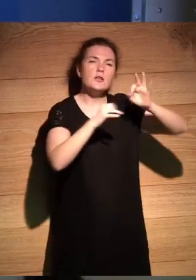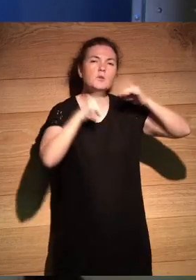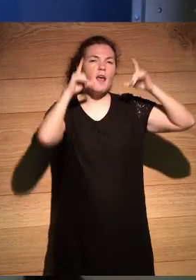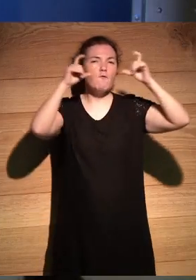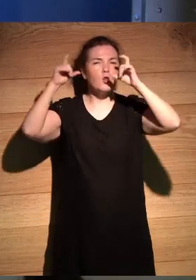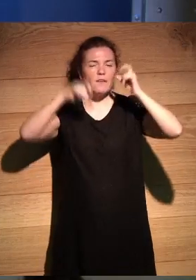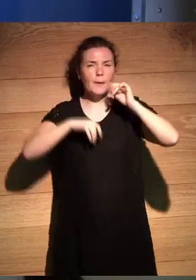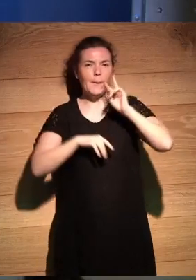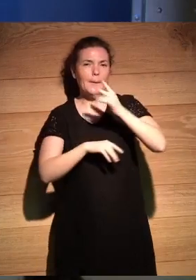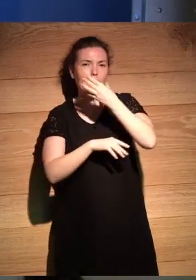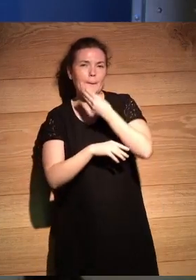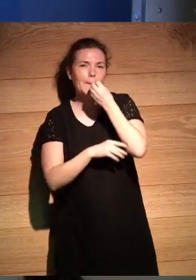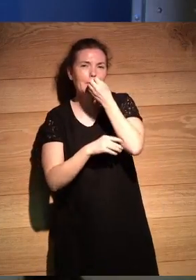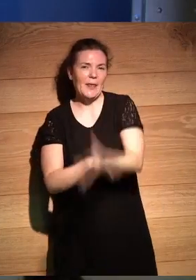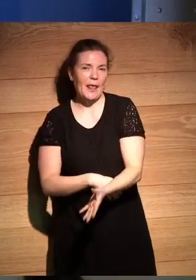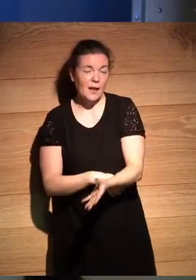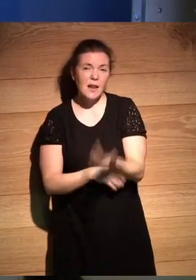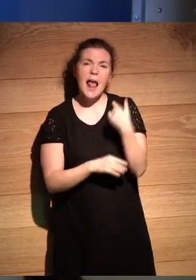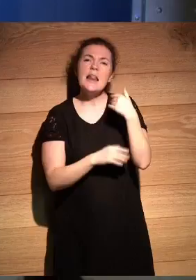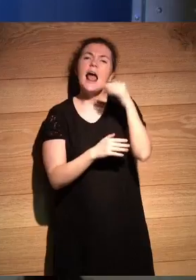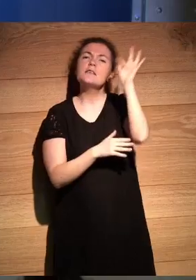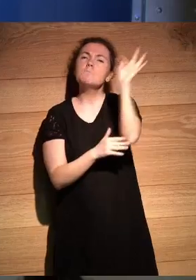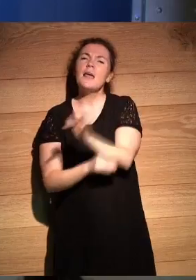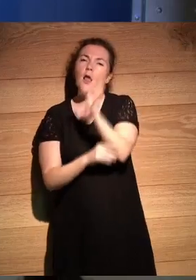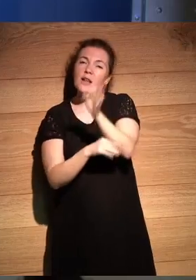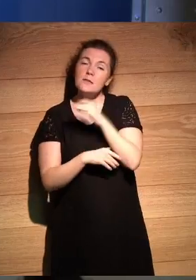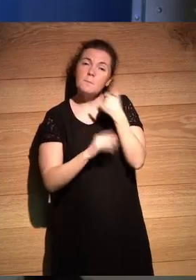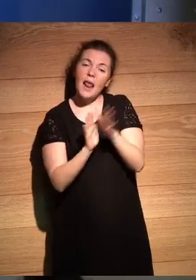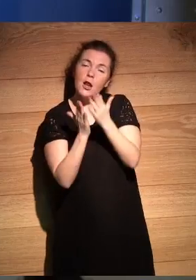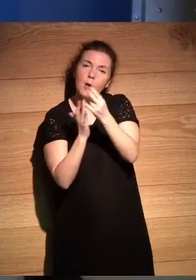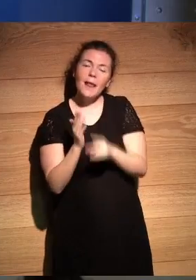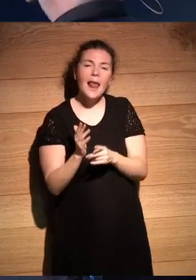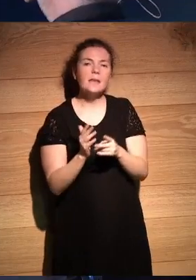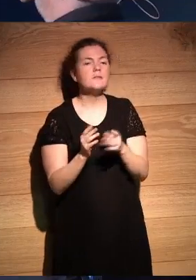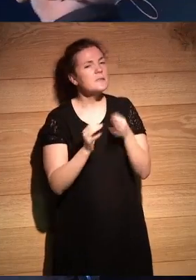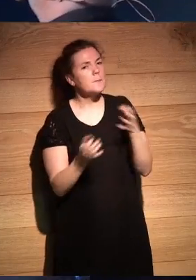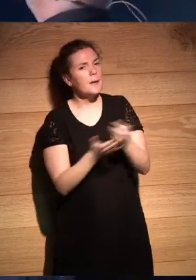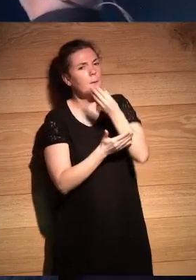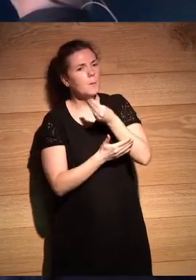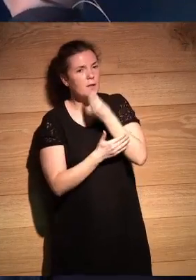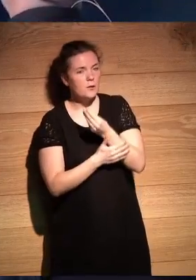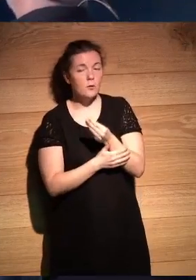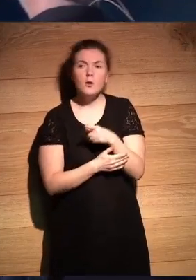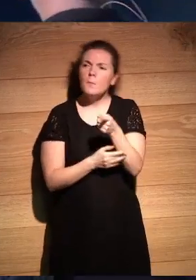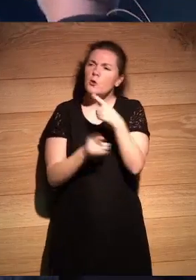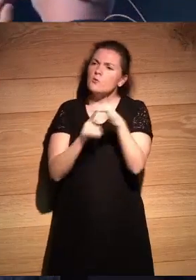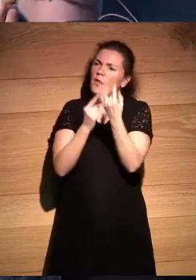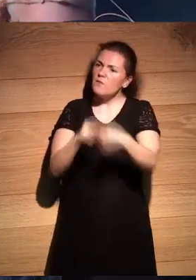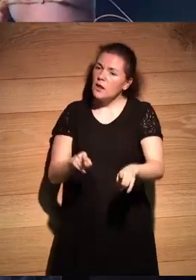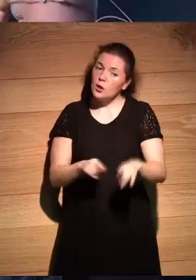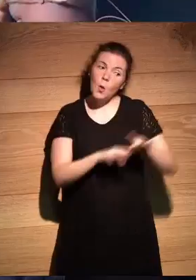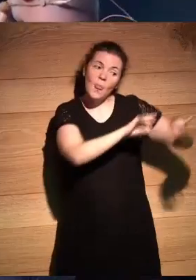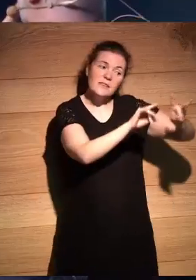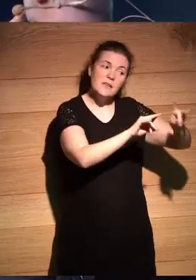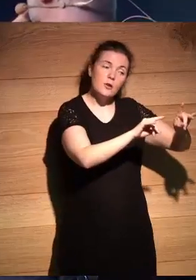las películas basadas en novelas desérticas siempre funcionan bien en tu caso es diferente ¿no? tú sales del desierto y vas a la